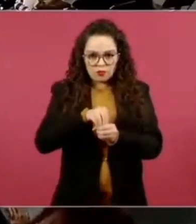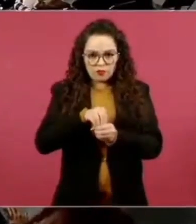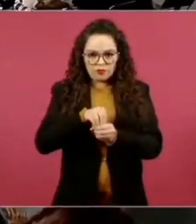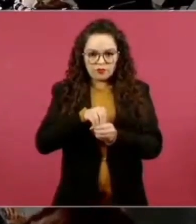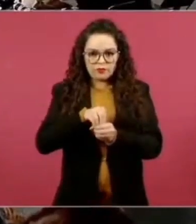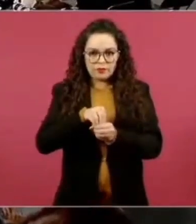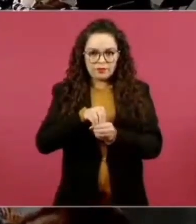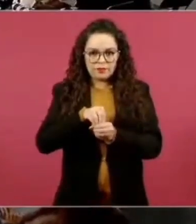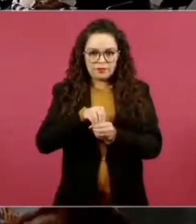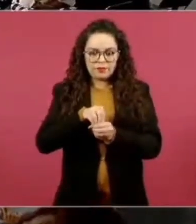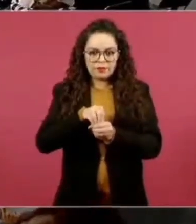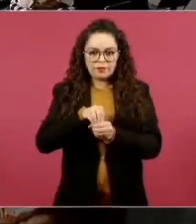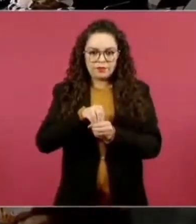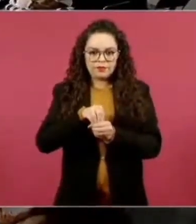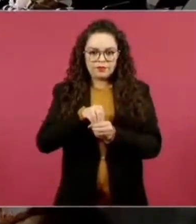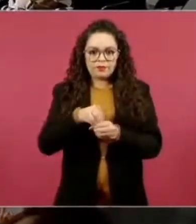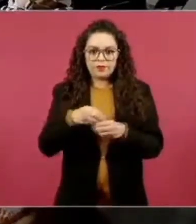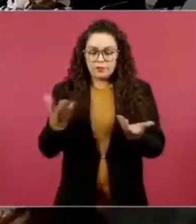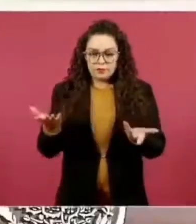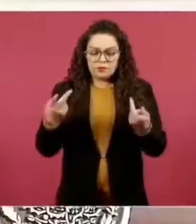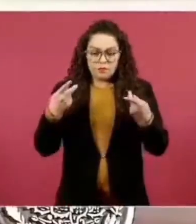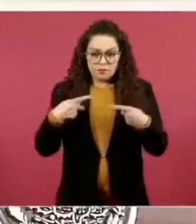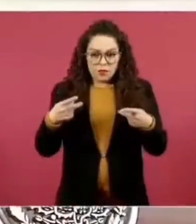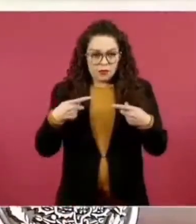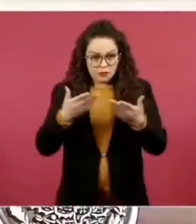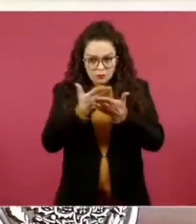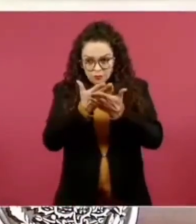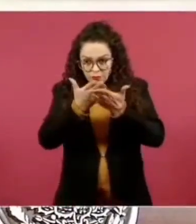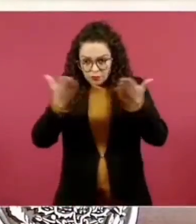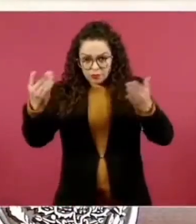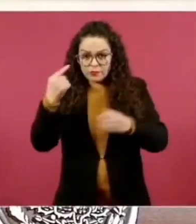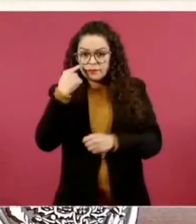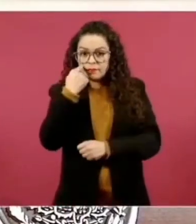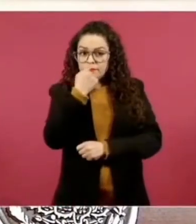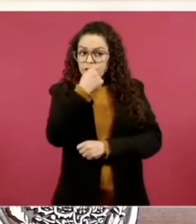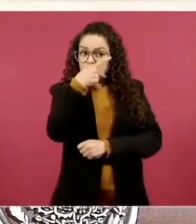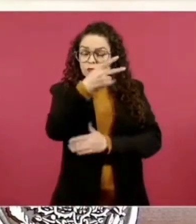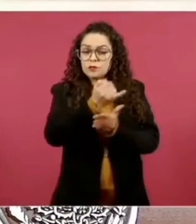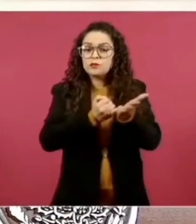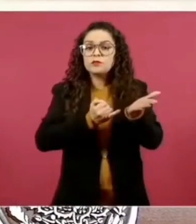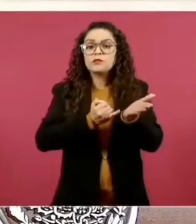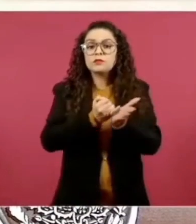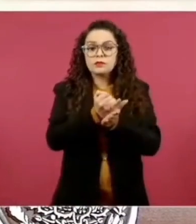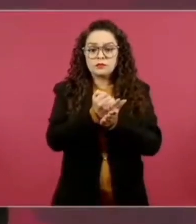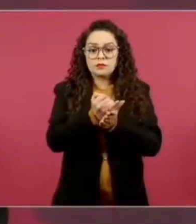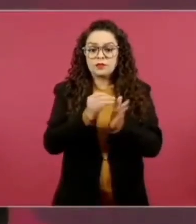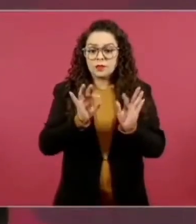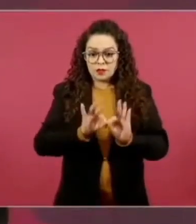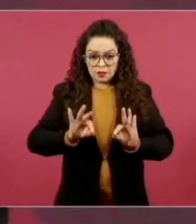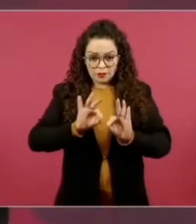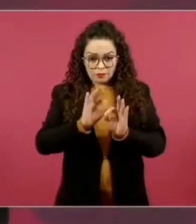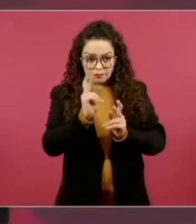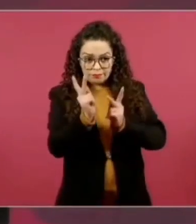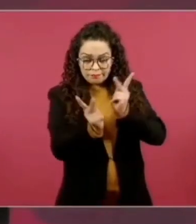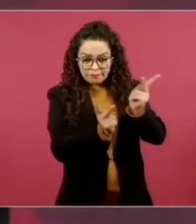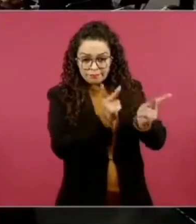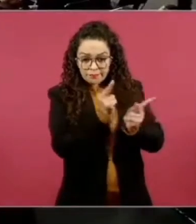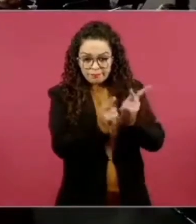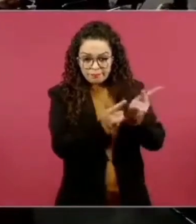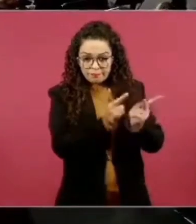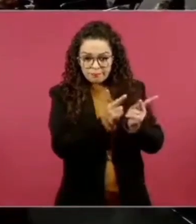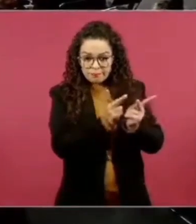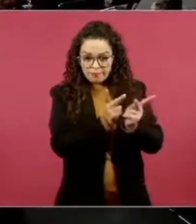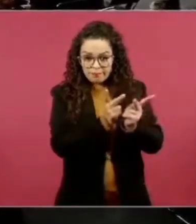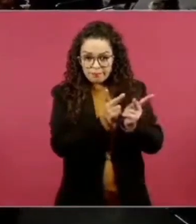Y le dejamos a la gente la decisión, lo